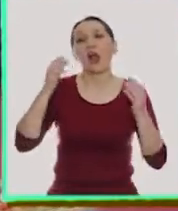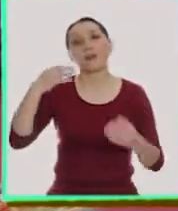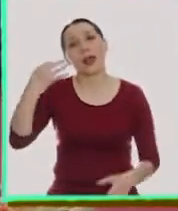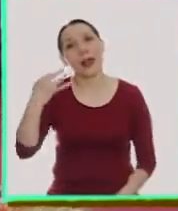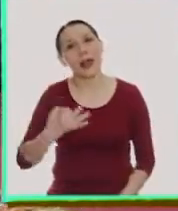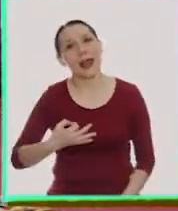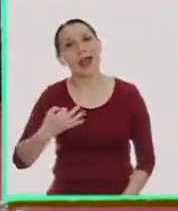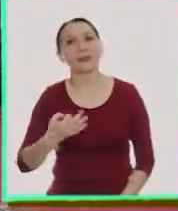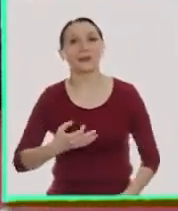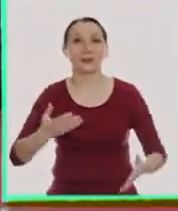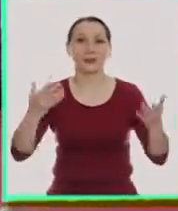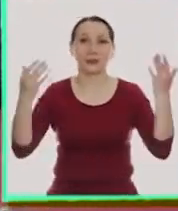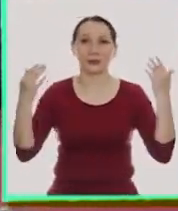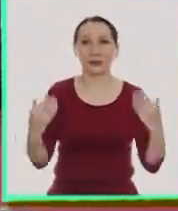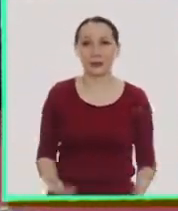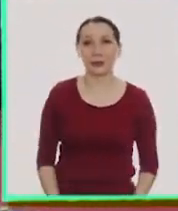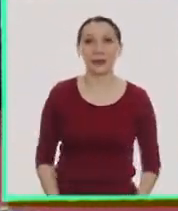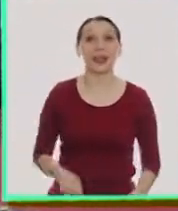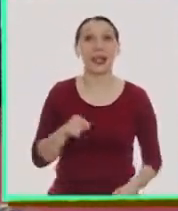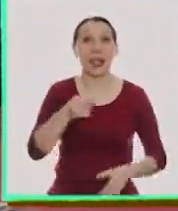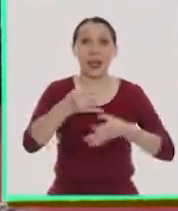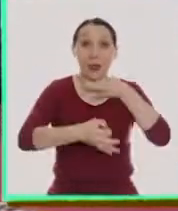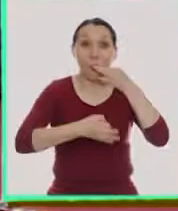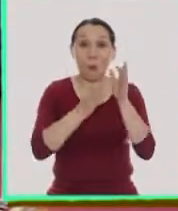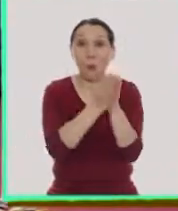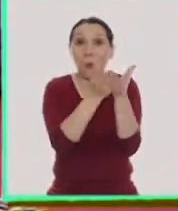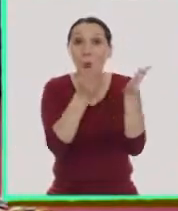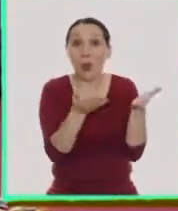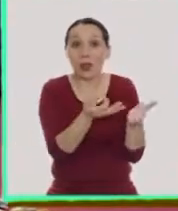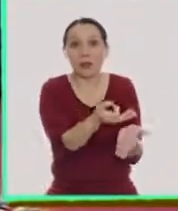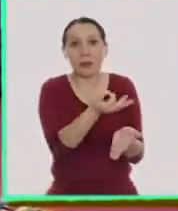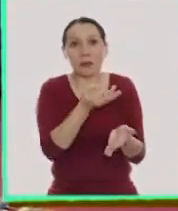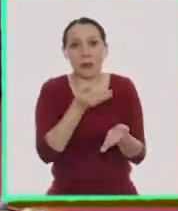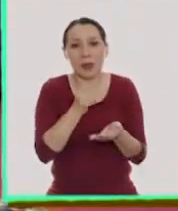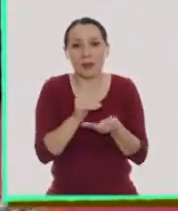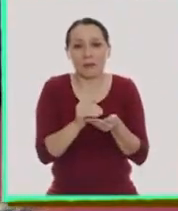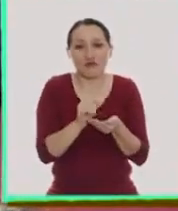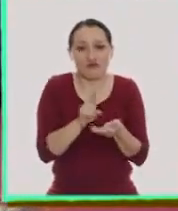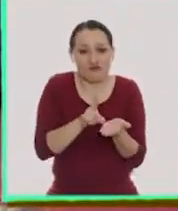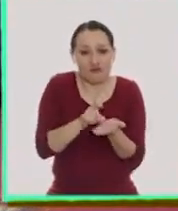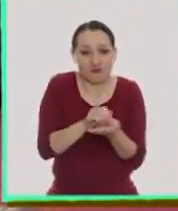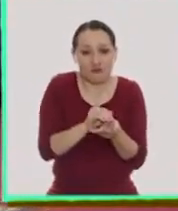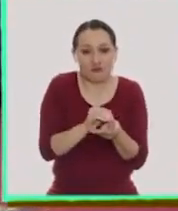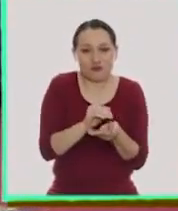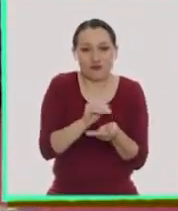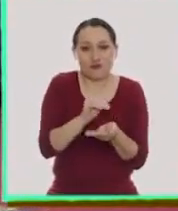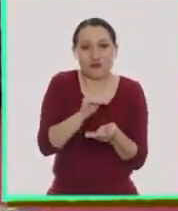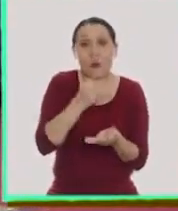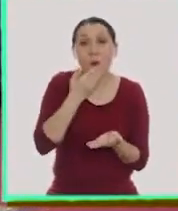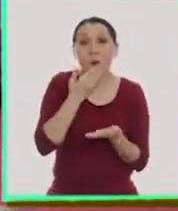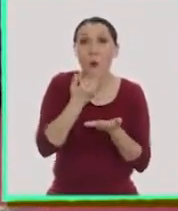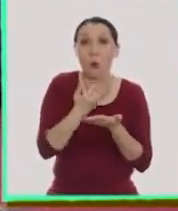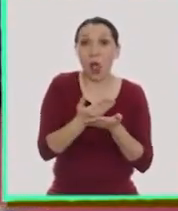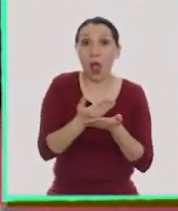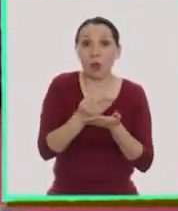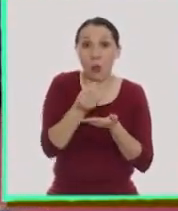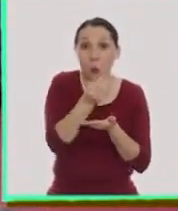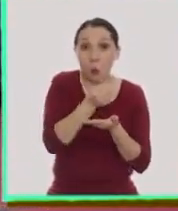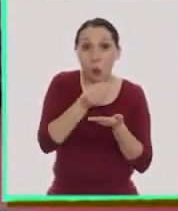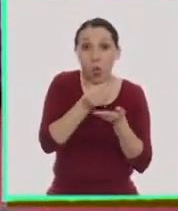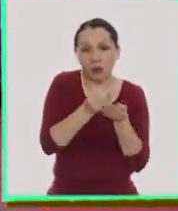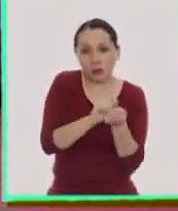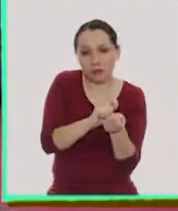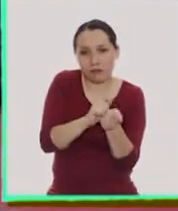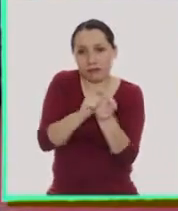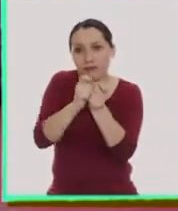¡Ay, toda la razón! Este cuento trataba del crecimiento de una oruga desde que sale de